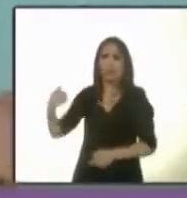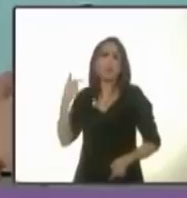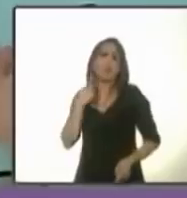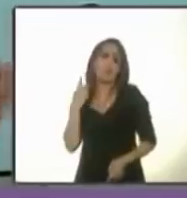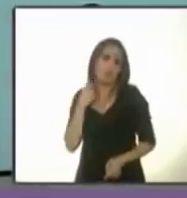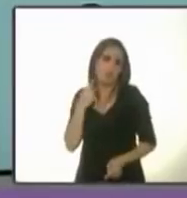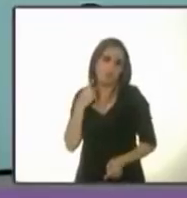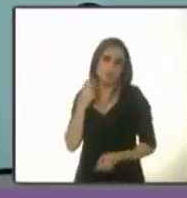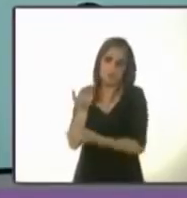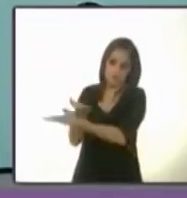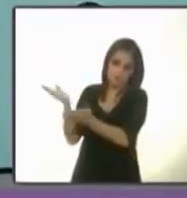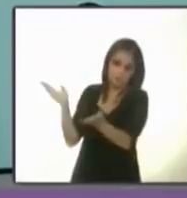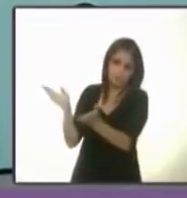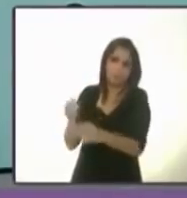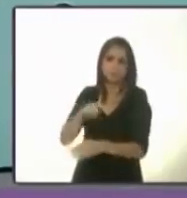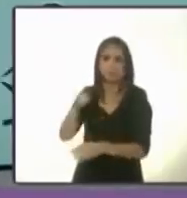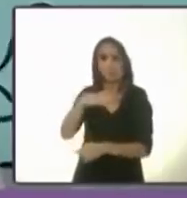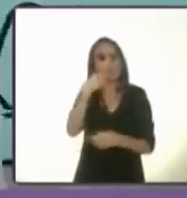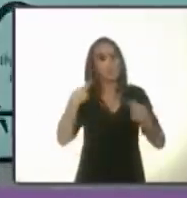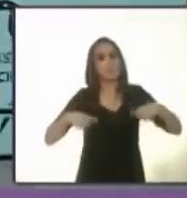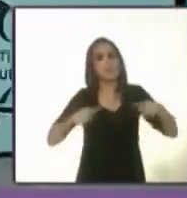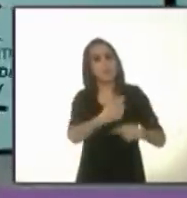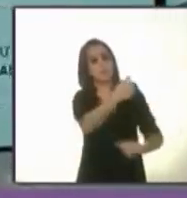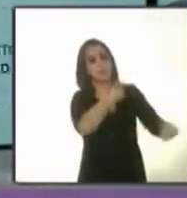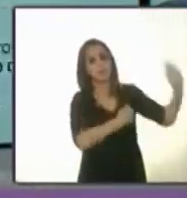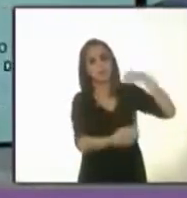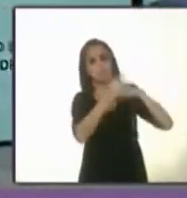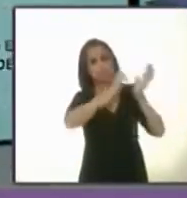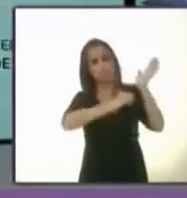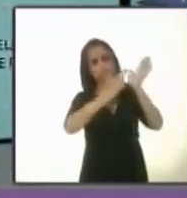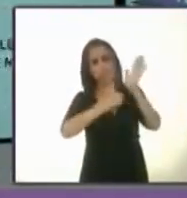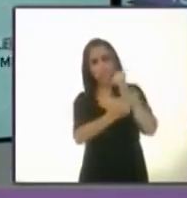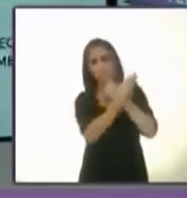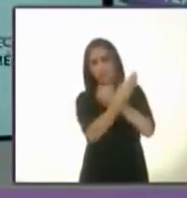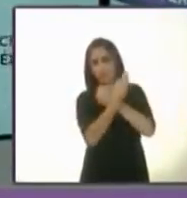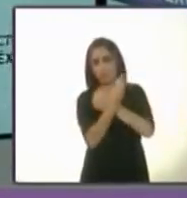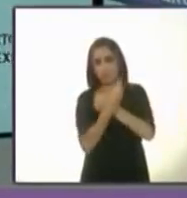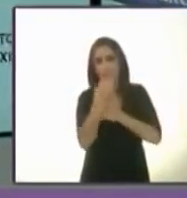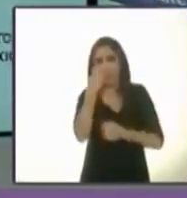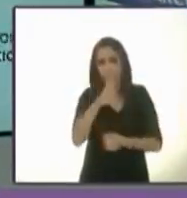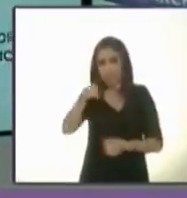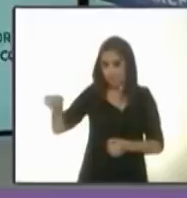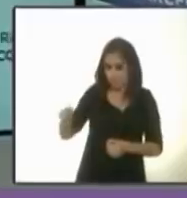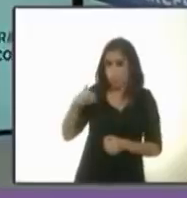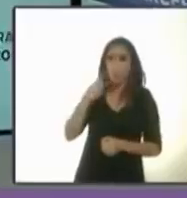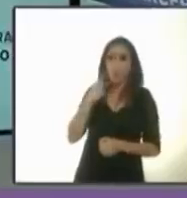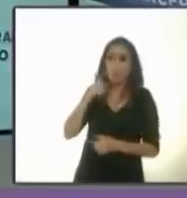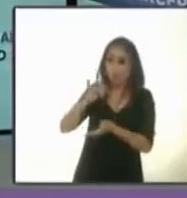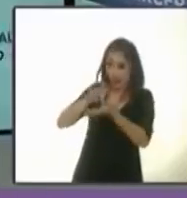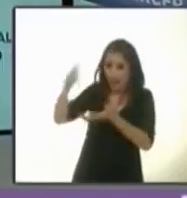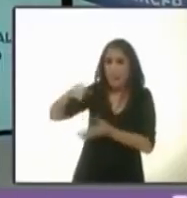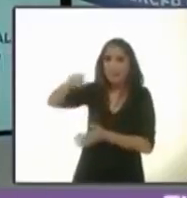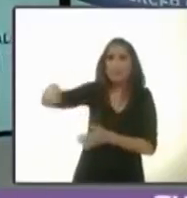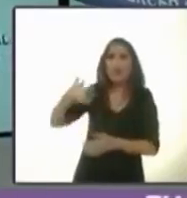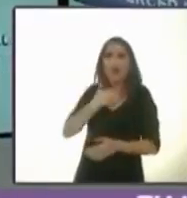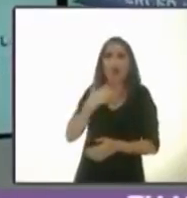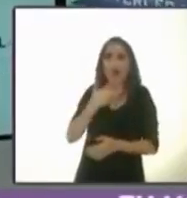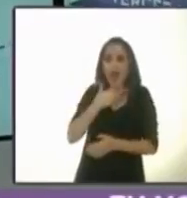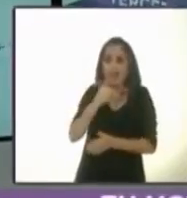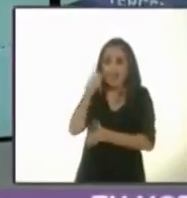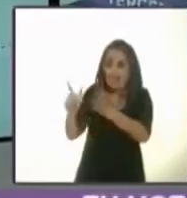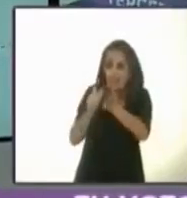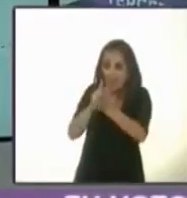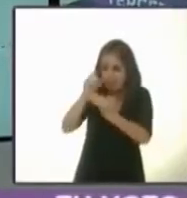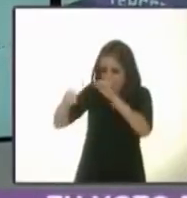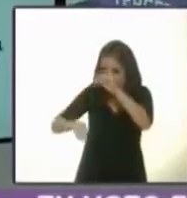presentes aquí. Gracias a ellos, tenemos las reformas en contra de cada uno de nosotros, los ciudadanos.